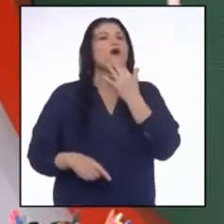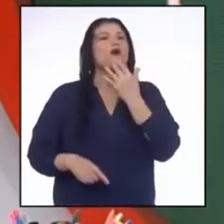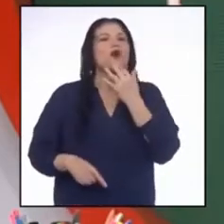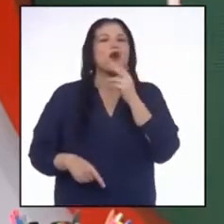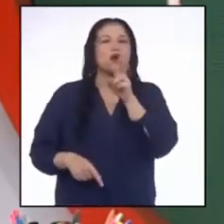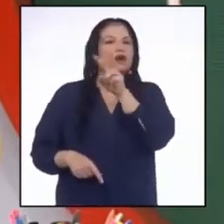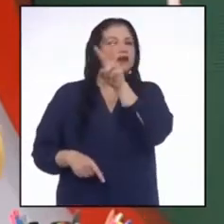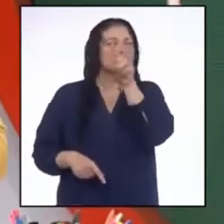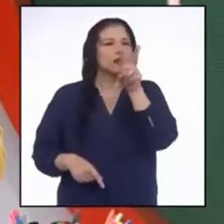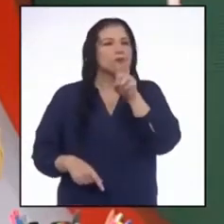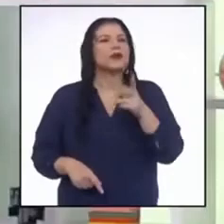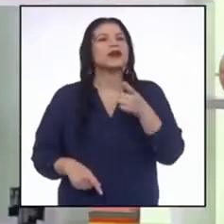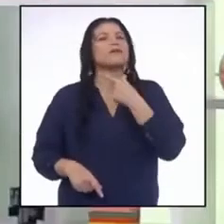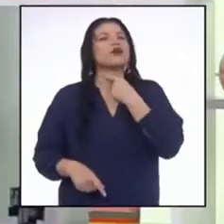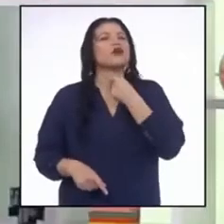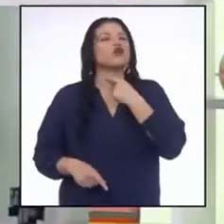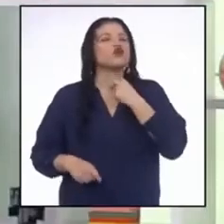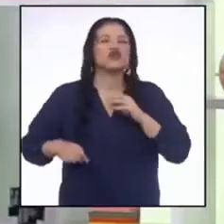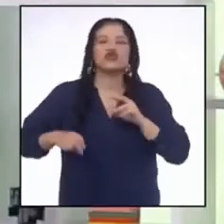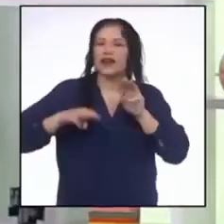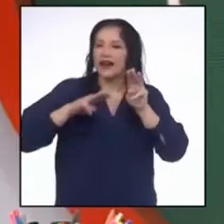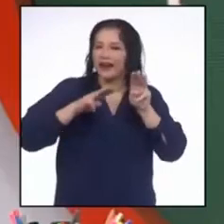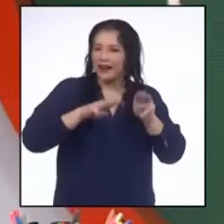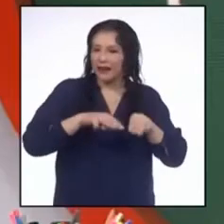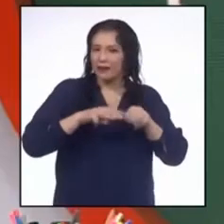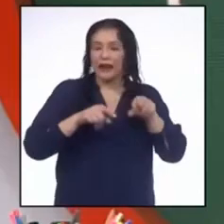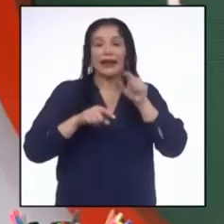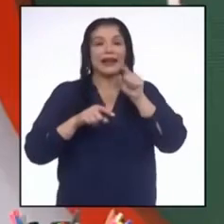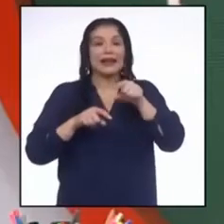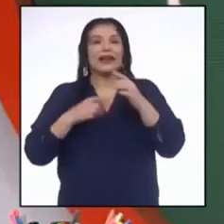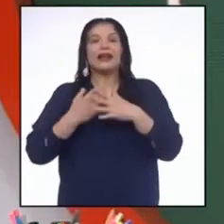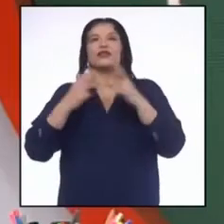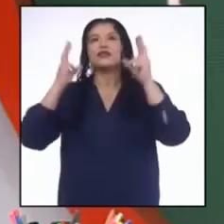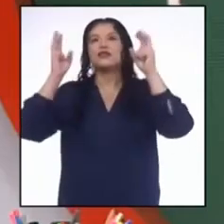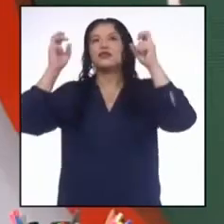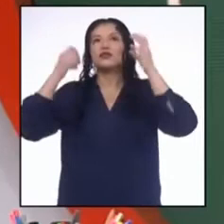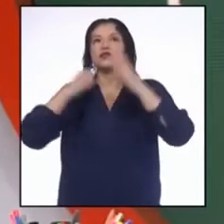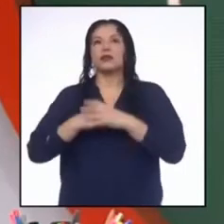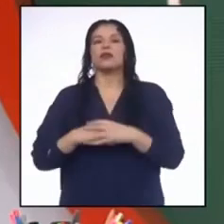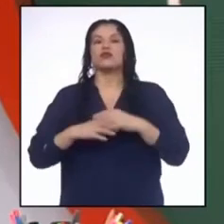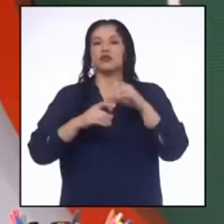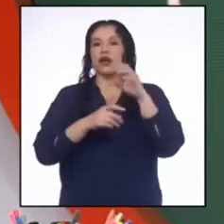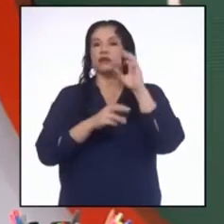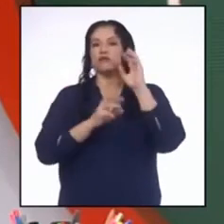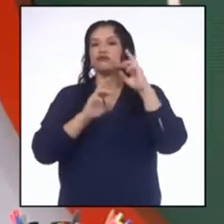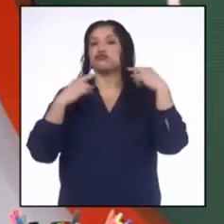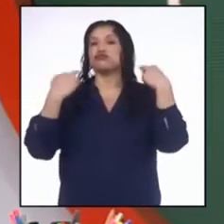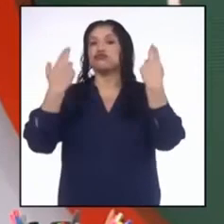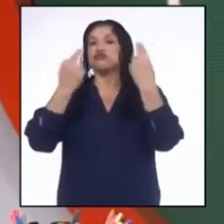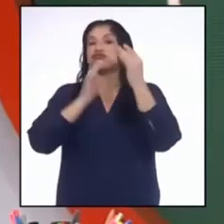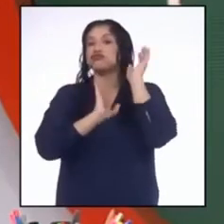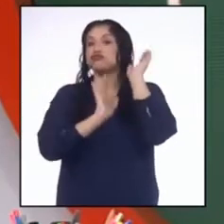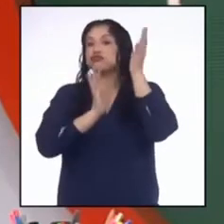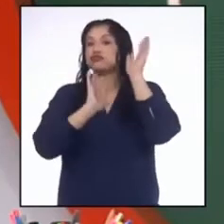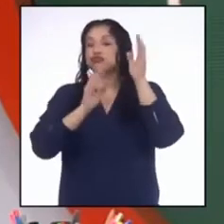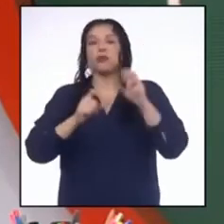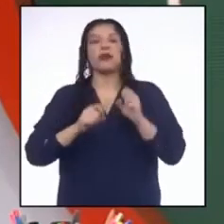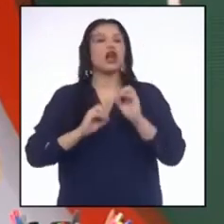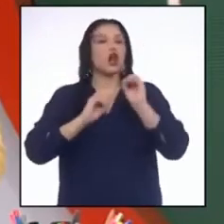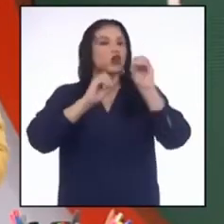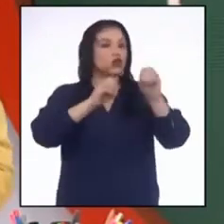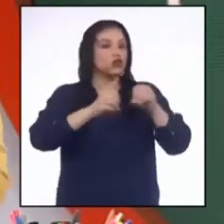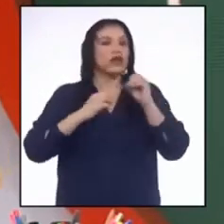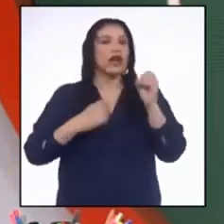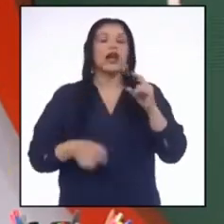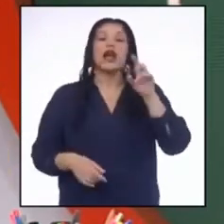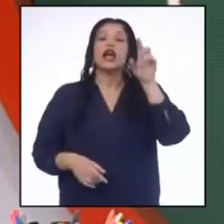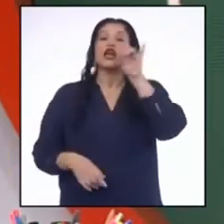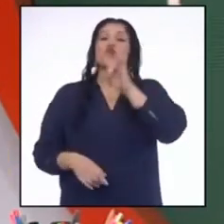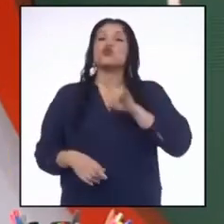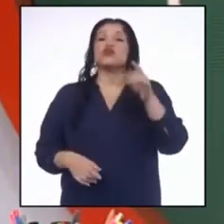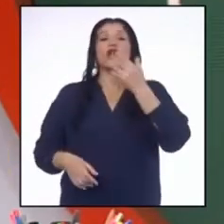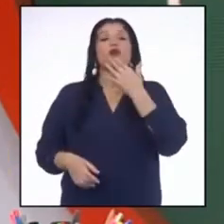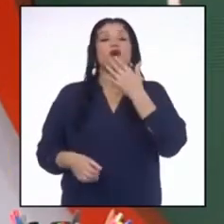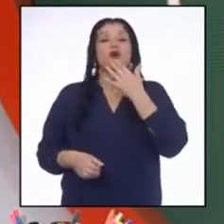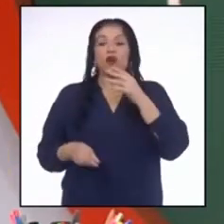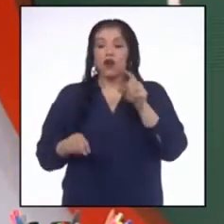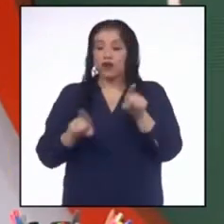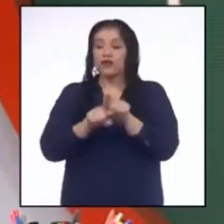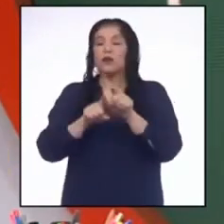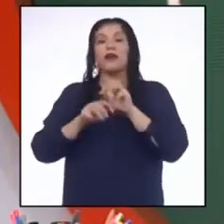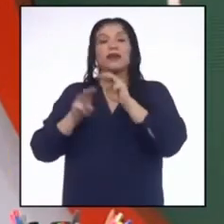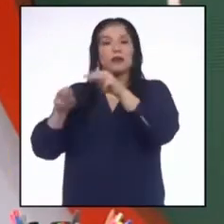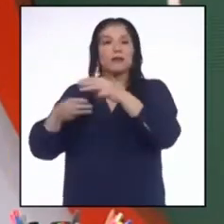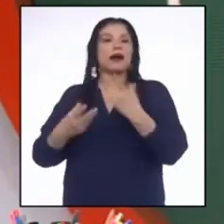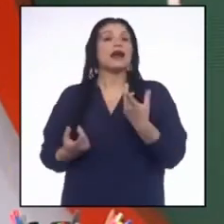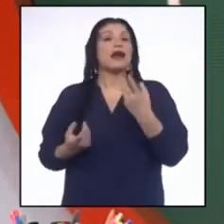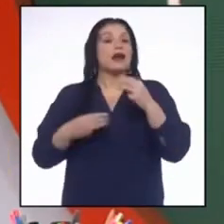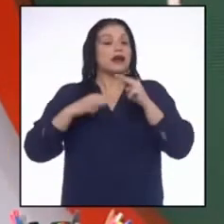atención porque me gusta el mar. Este afiche es sobre un foro acerca de los océanos y utilizaron colores de mar. Y el mar tiene muchos